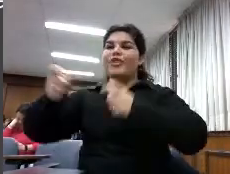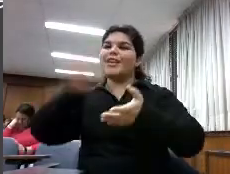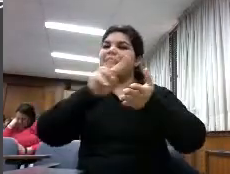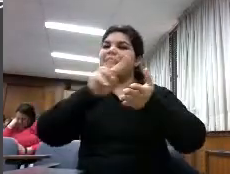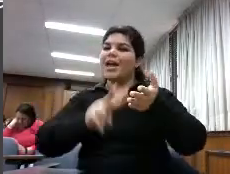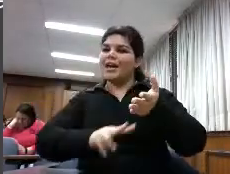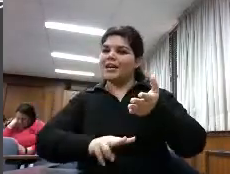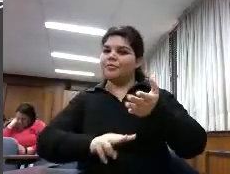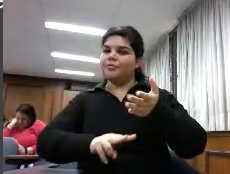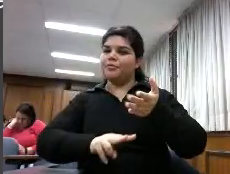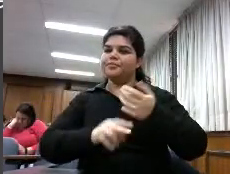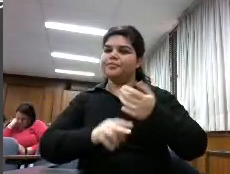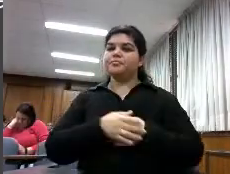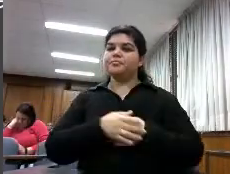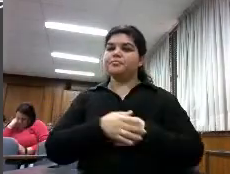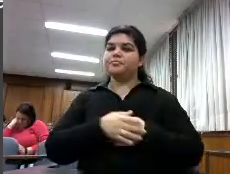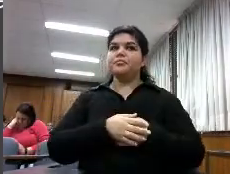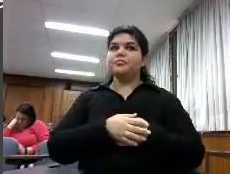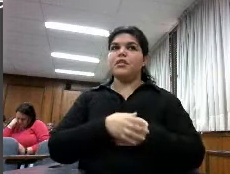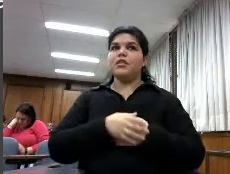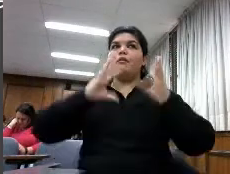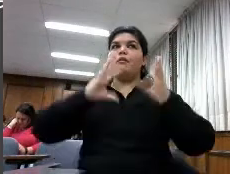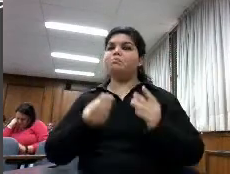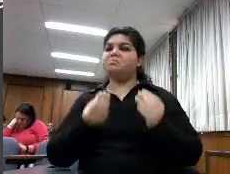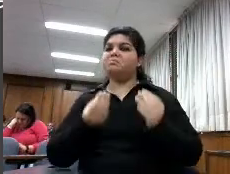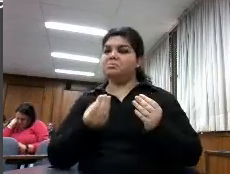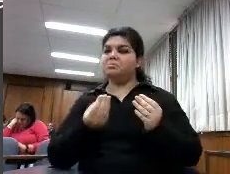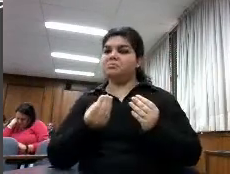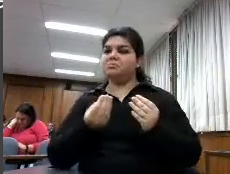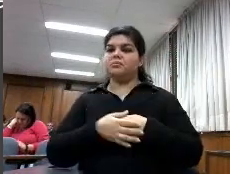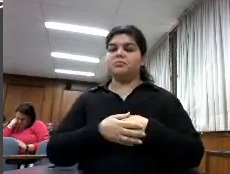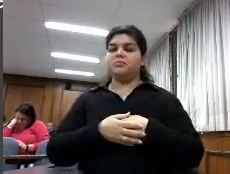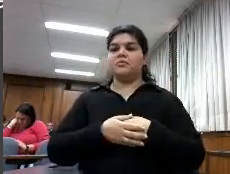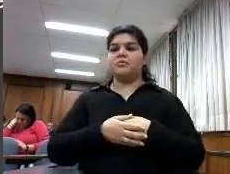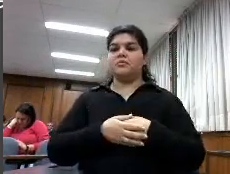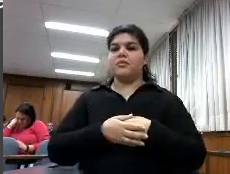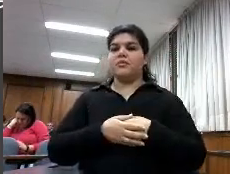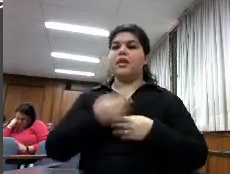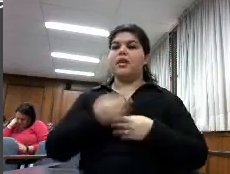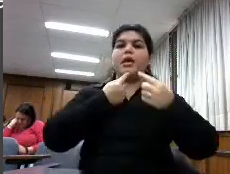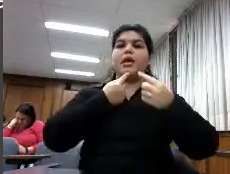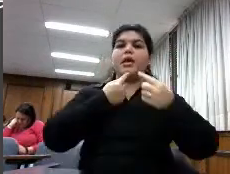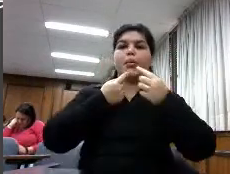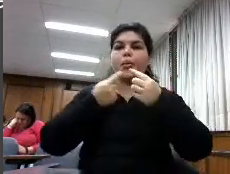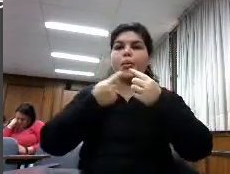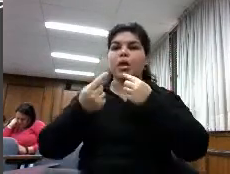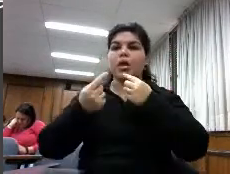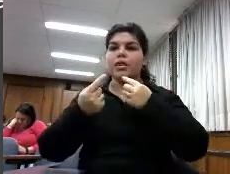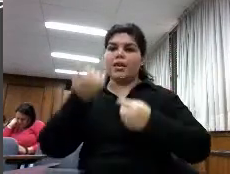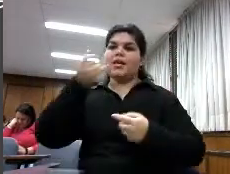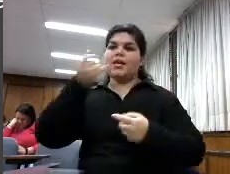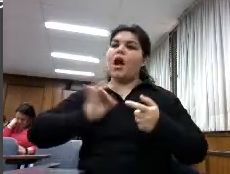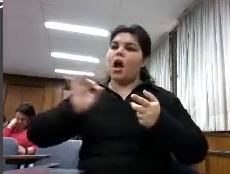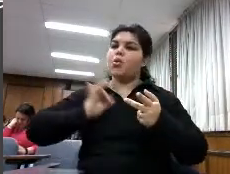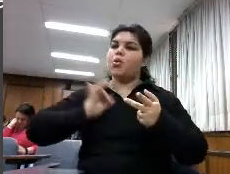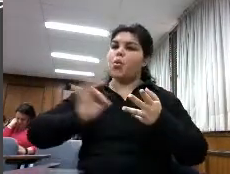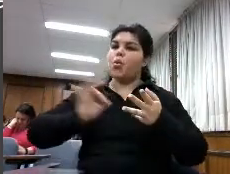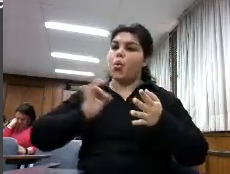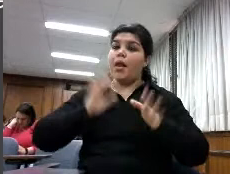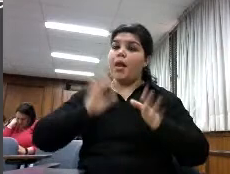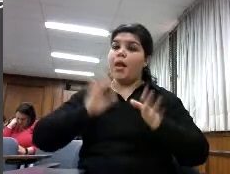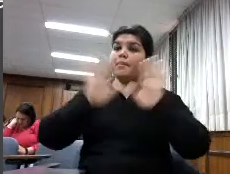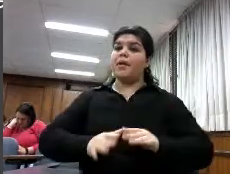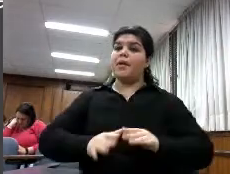como metodología de base unas encuestas que hace cada año en Estados Unidos